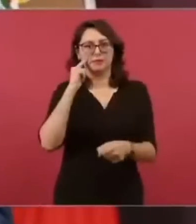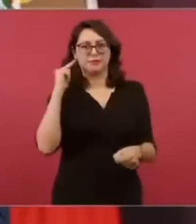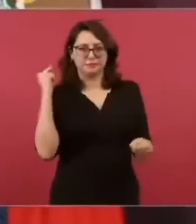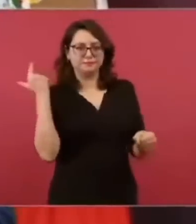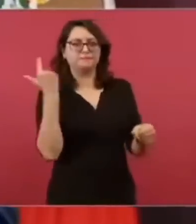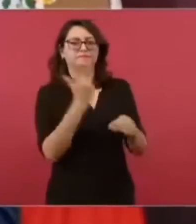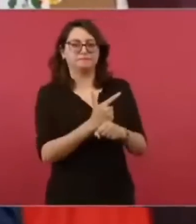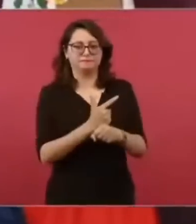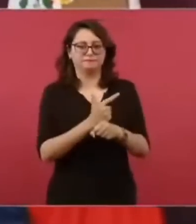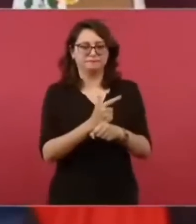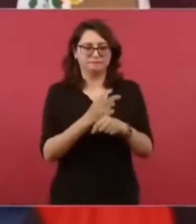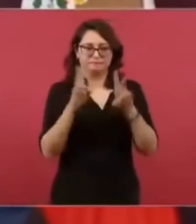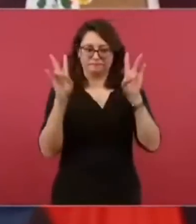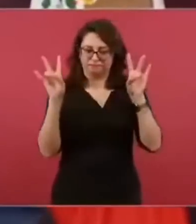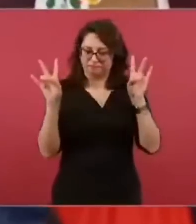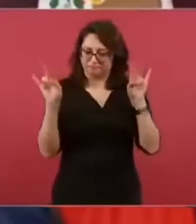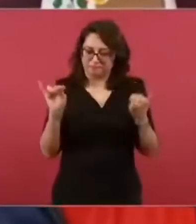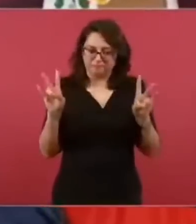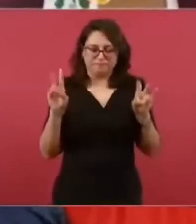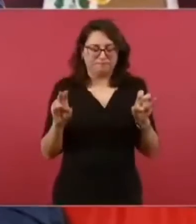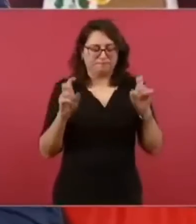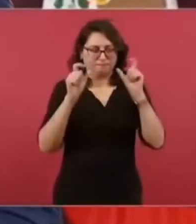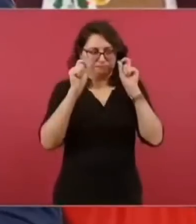empoderado,